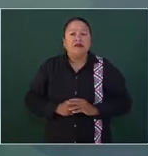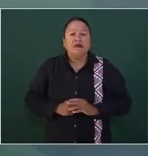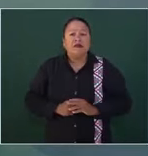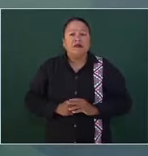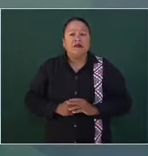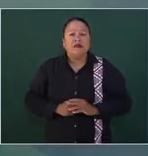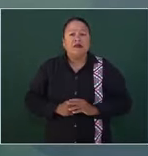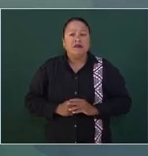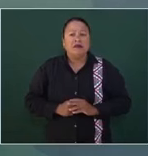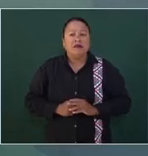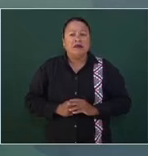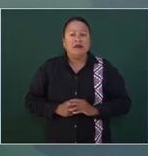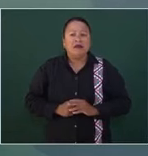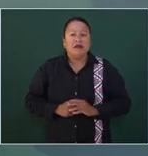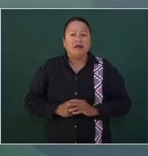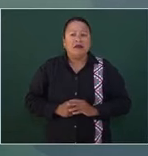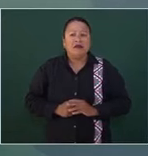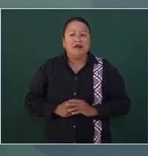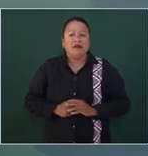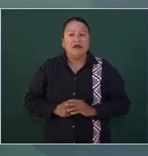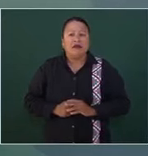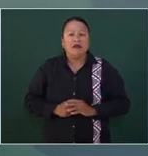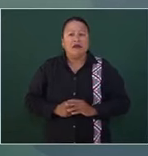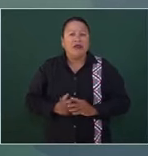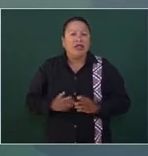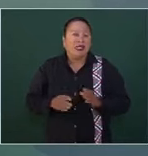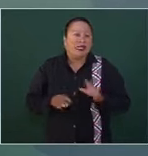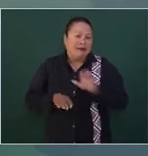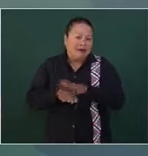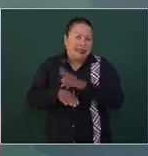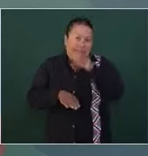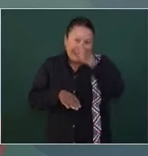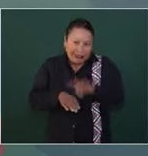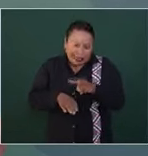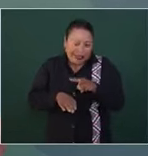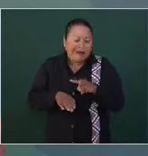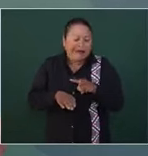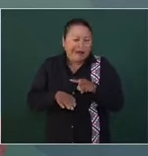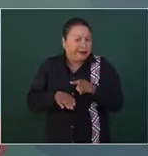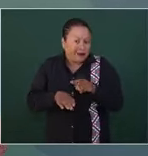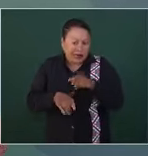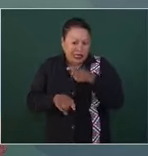por lo delicado del asunto,